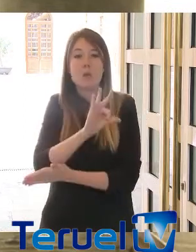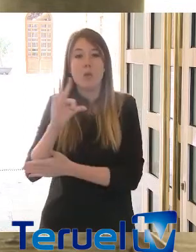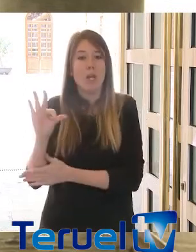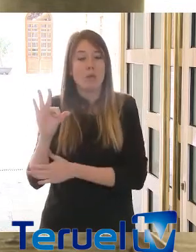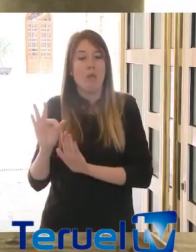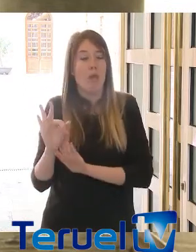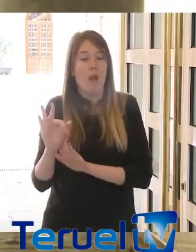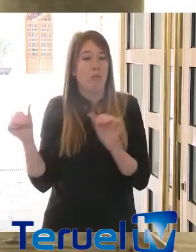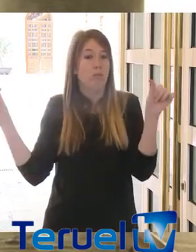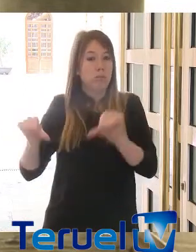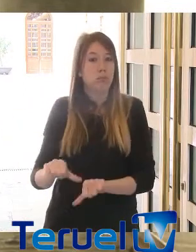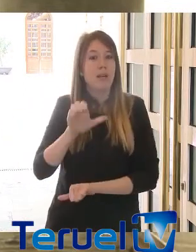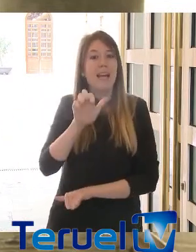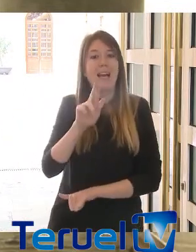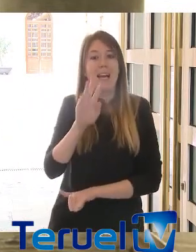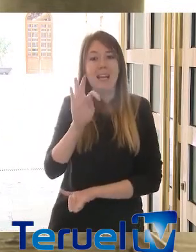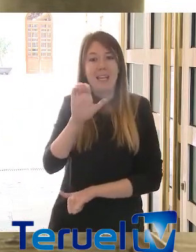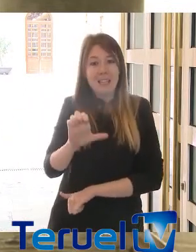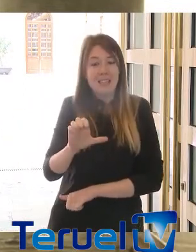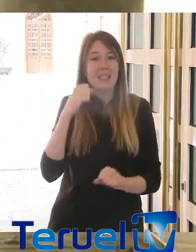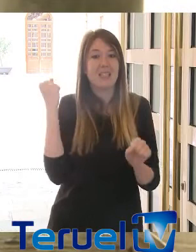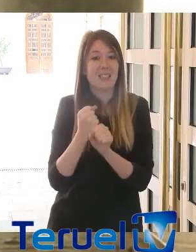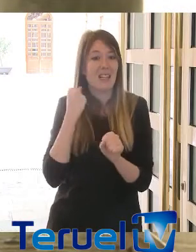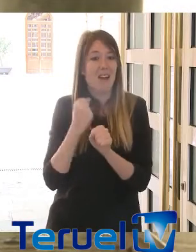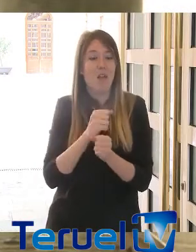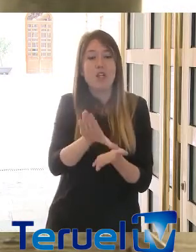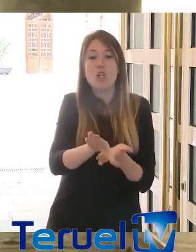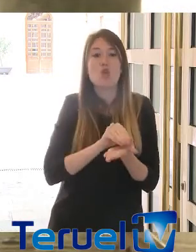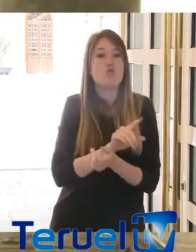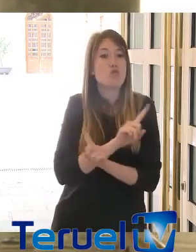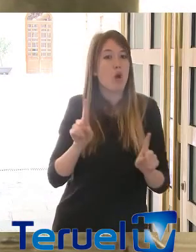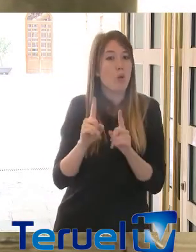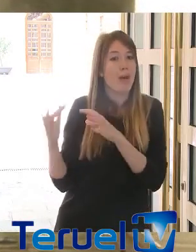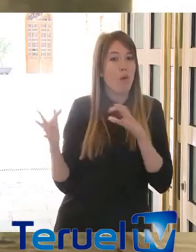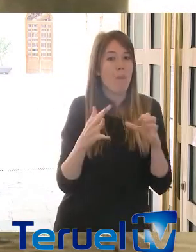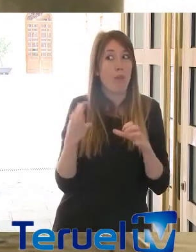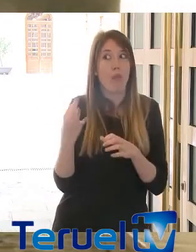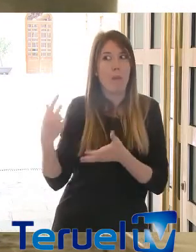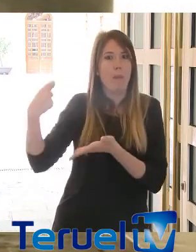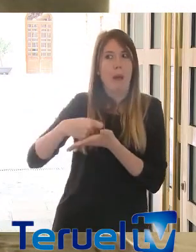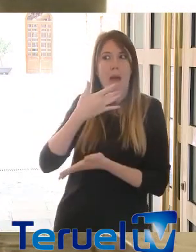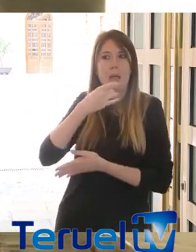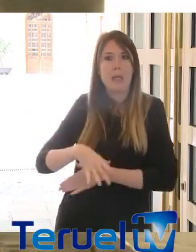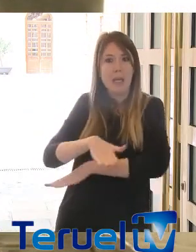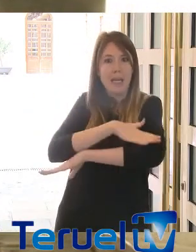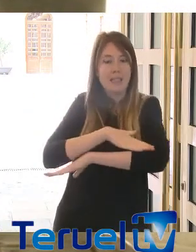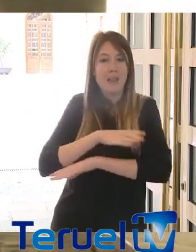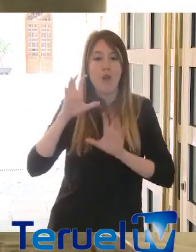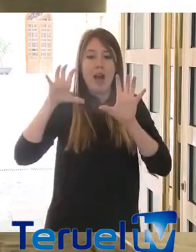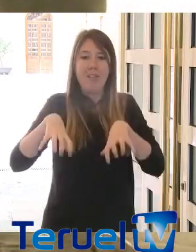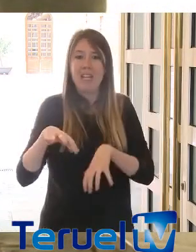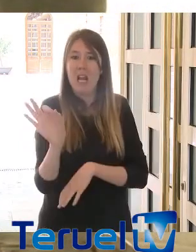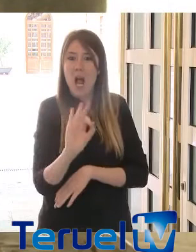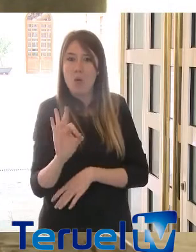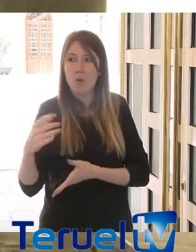los ERTE, donde los trabajadores no han cobrado ni siquiera la parte de marzo, que tendría que pagar el Estado, en el mes de abril, probablemente será el 10 de